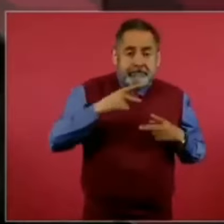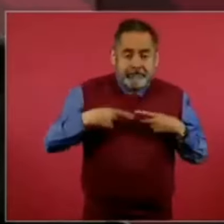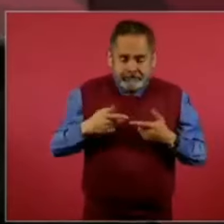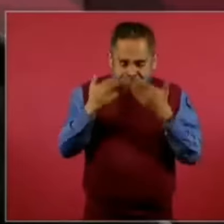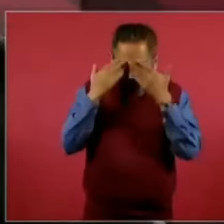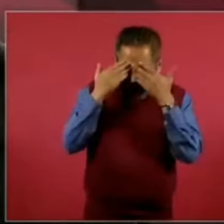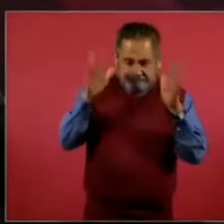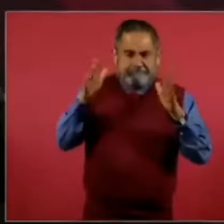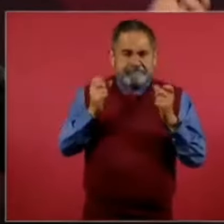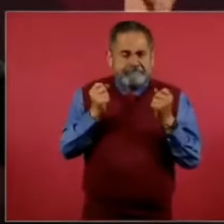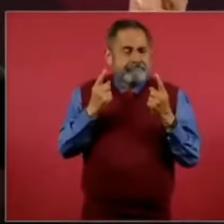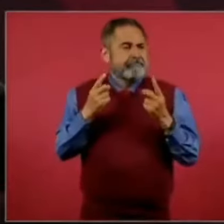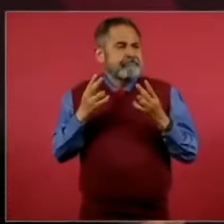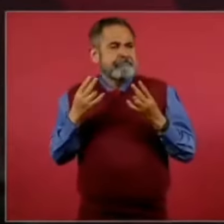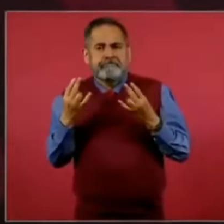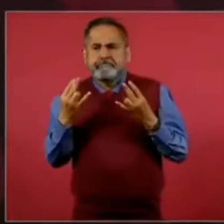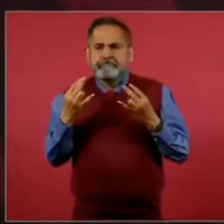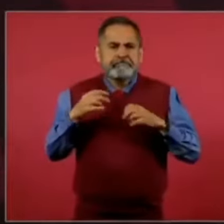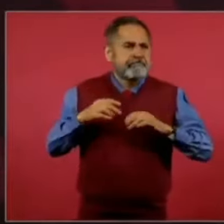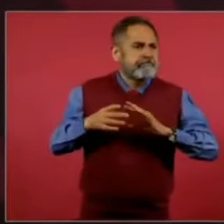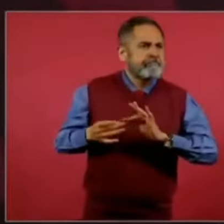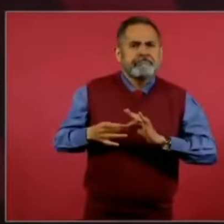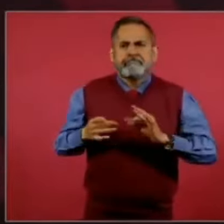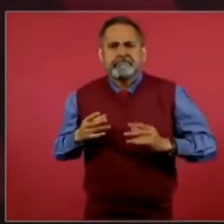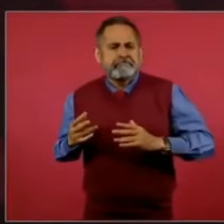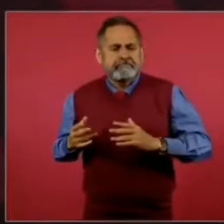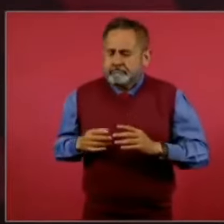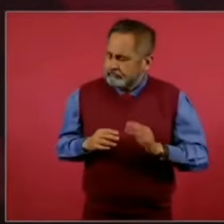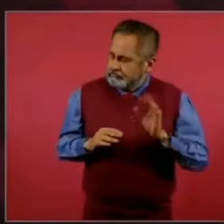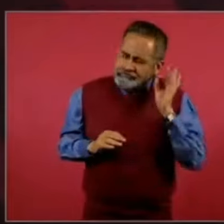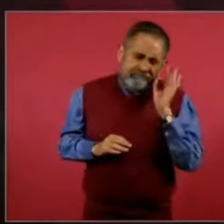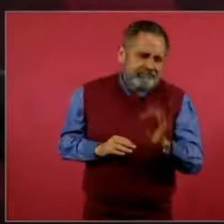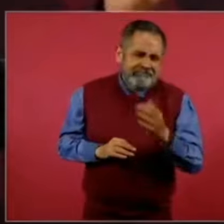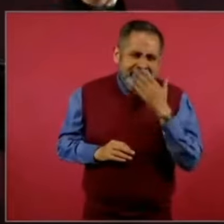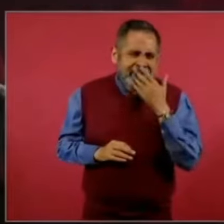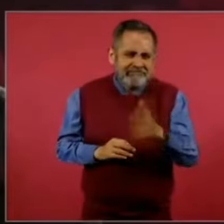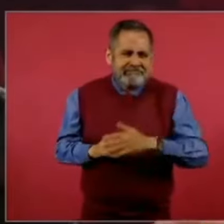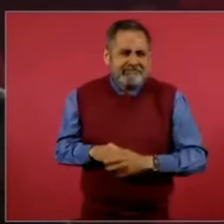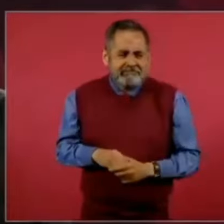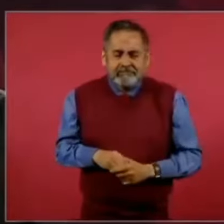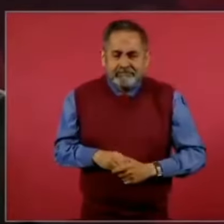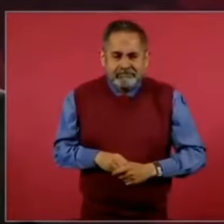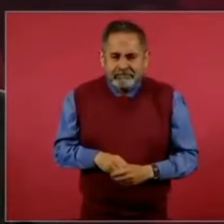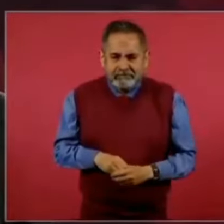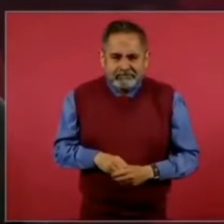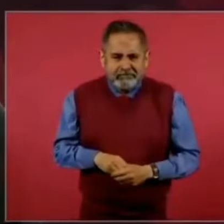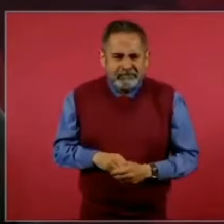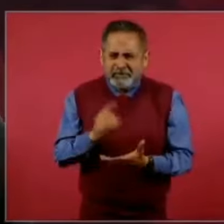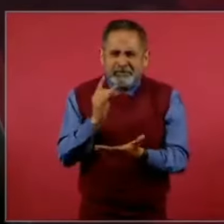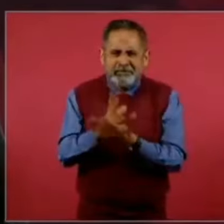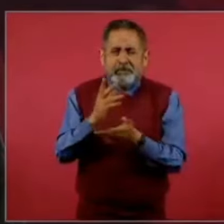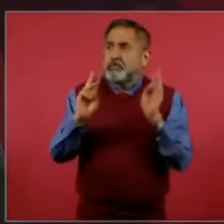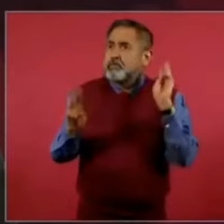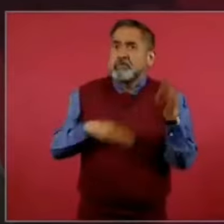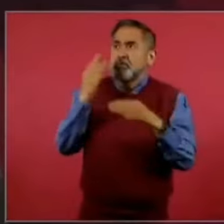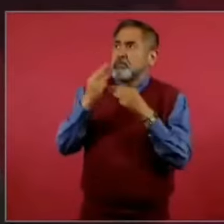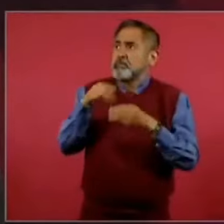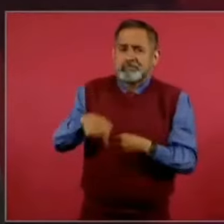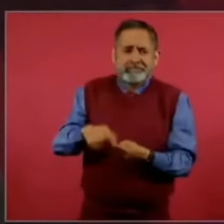de México, es algo único, mundial,